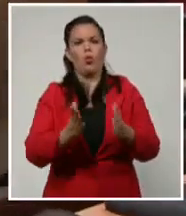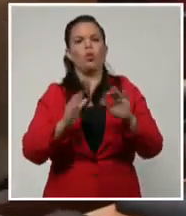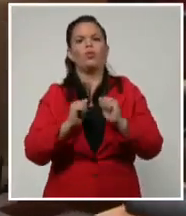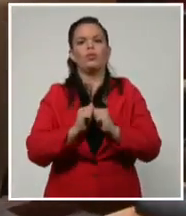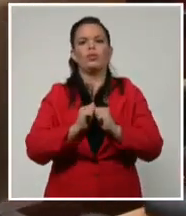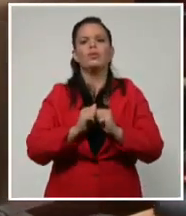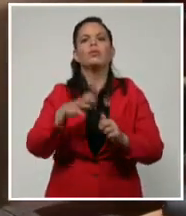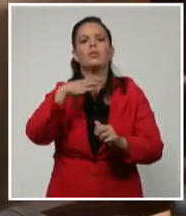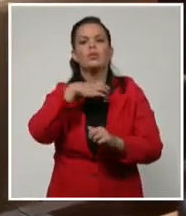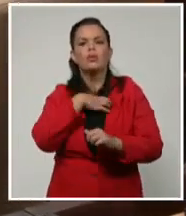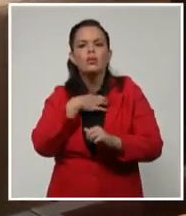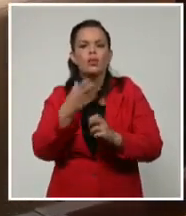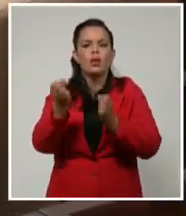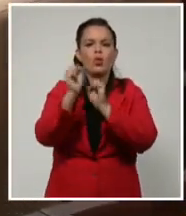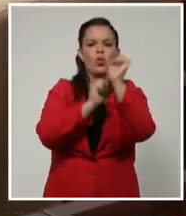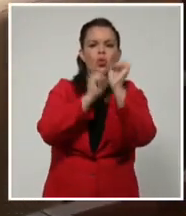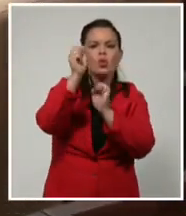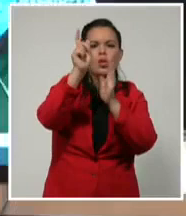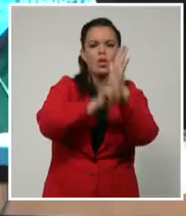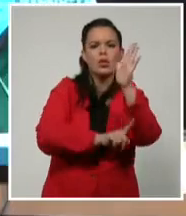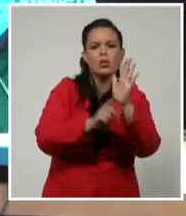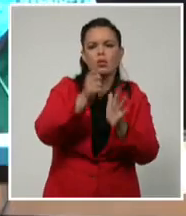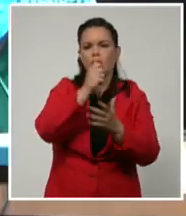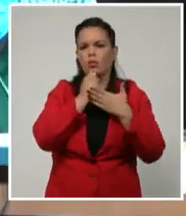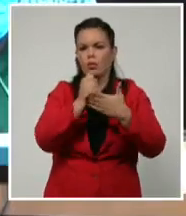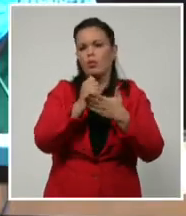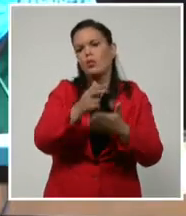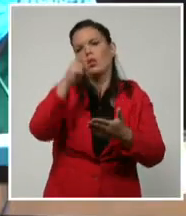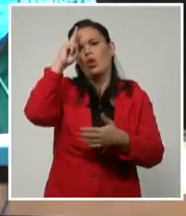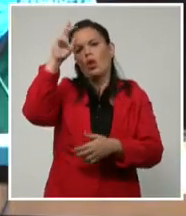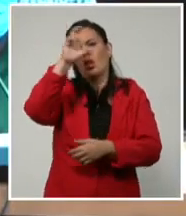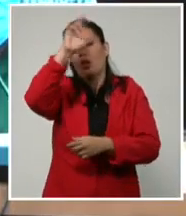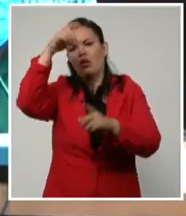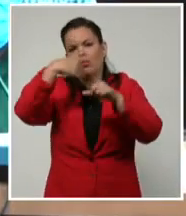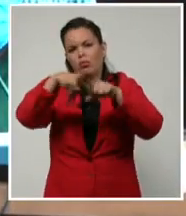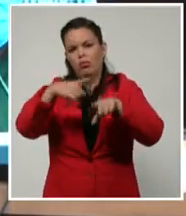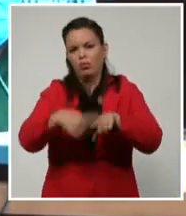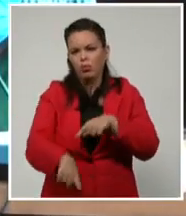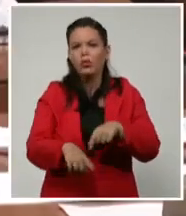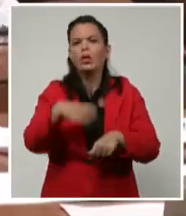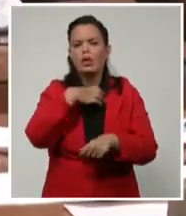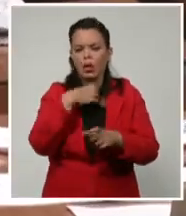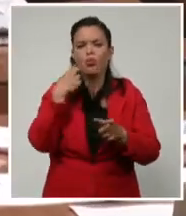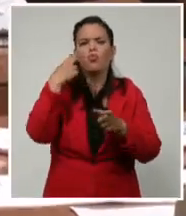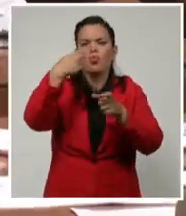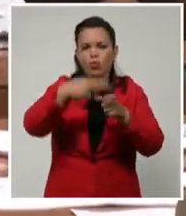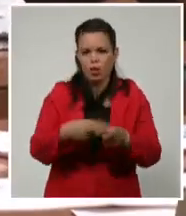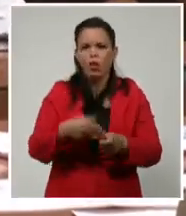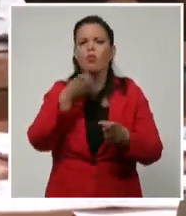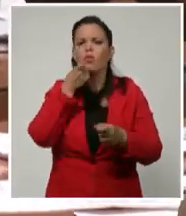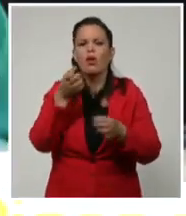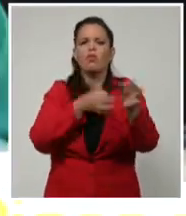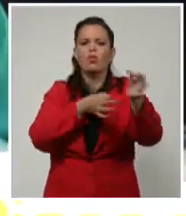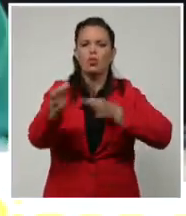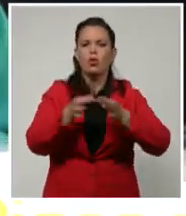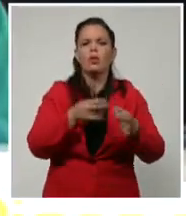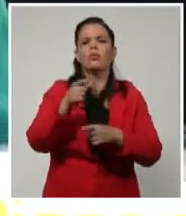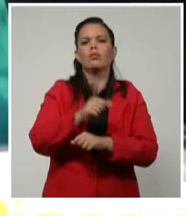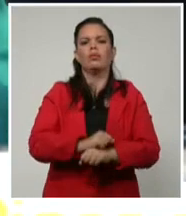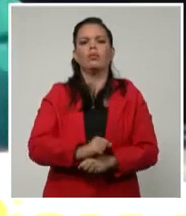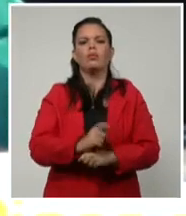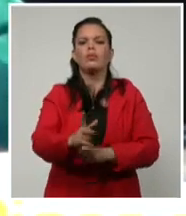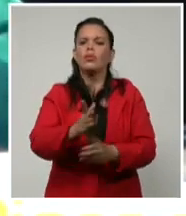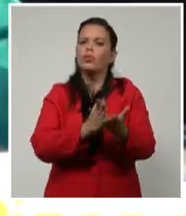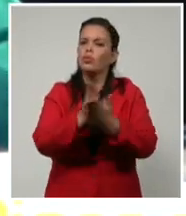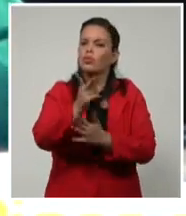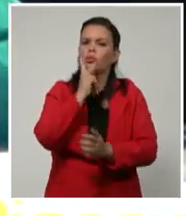listos, y cuentan con la cobertura necesaria de combustible para su funcionamiento. El sistema de salud mantiene su vitalidad. Las